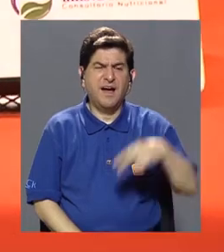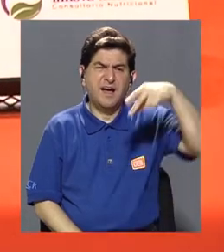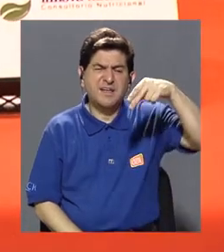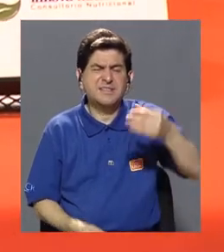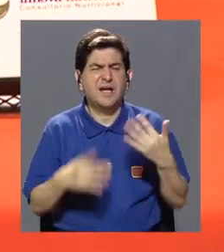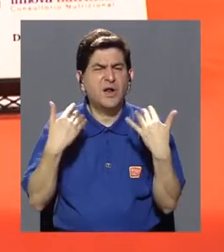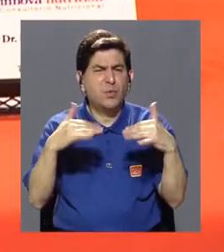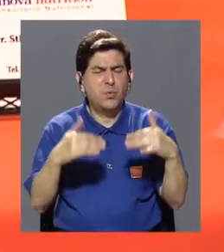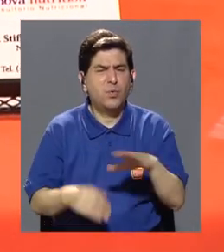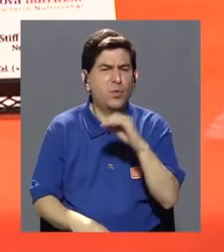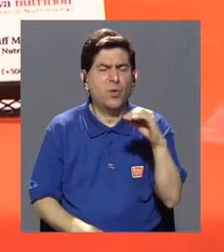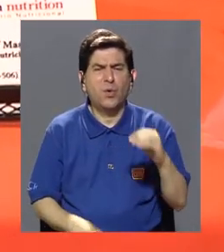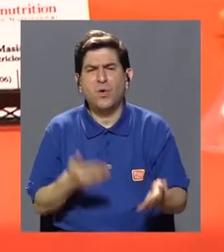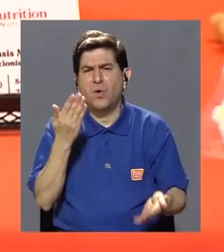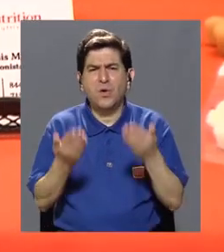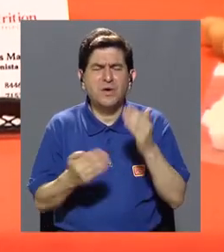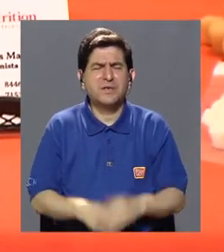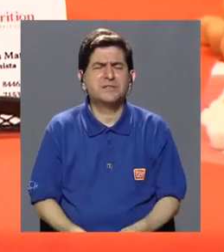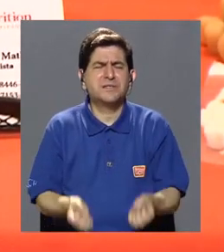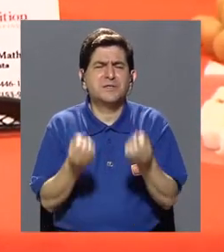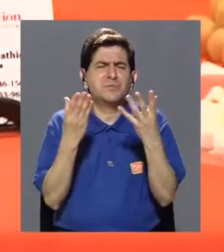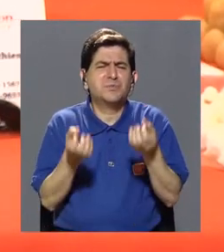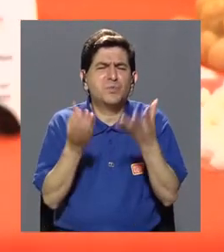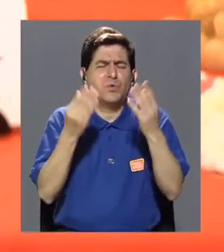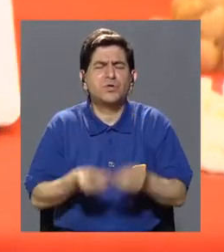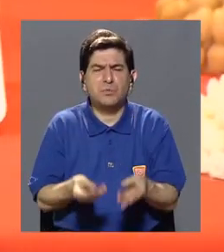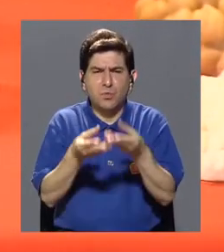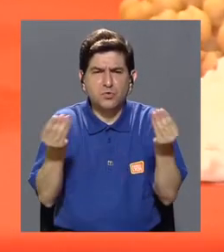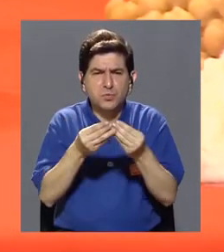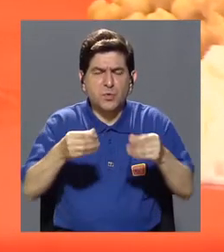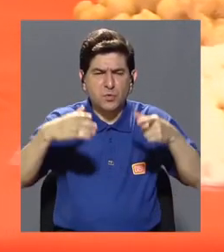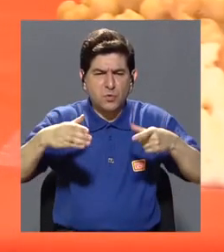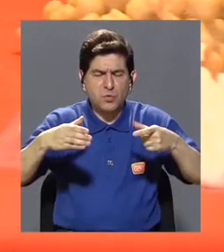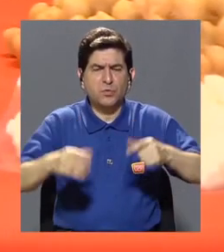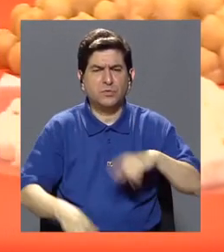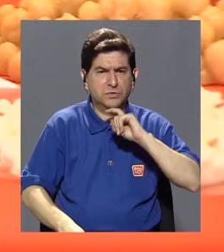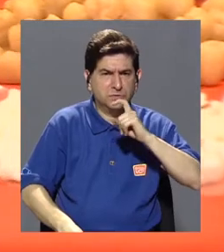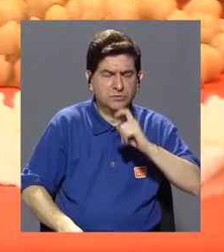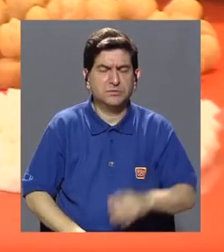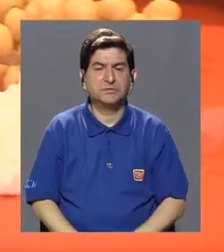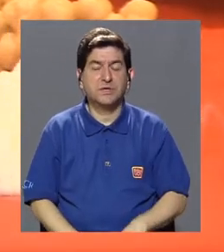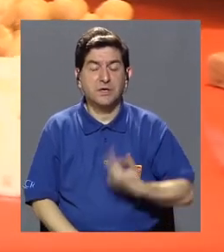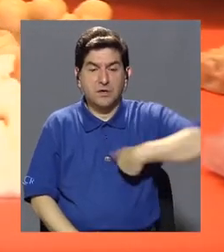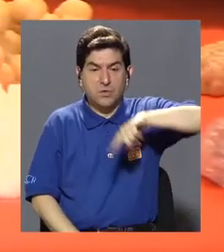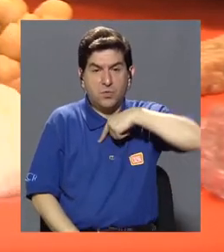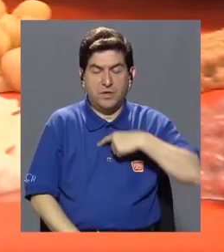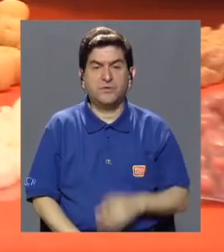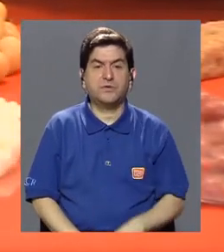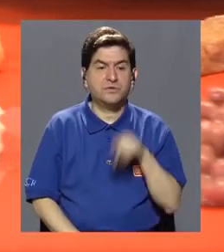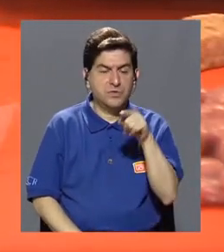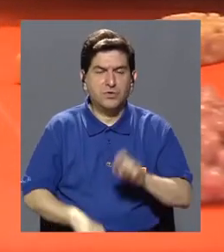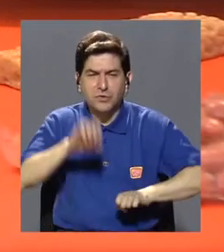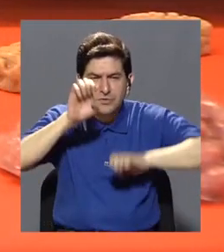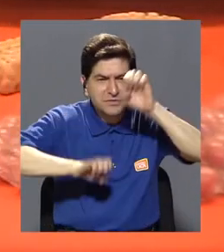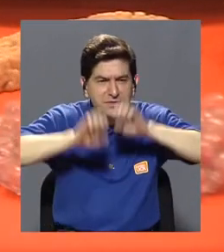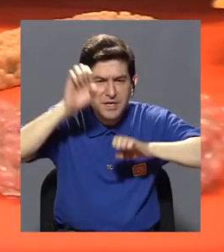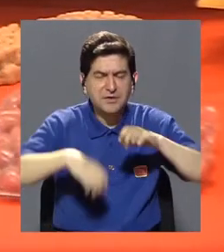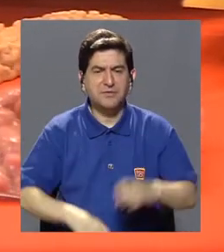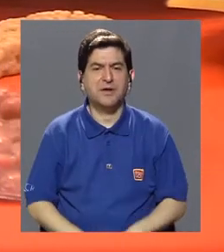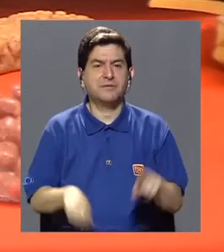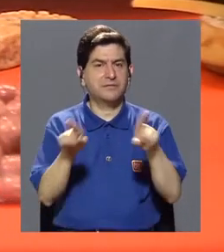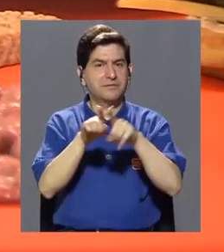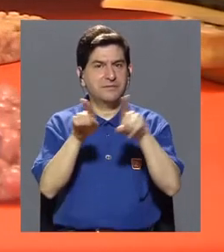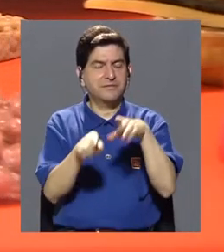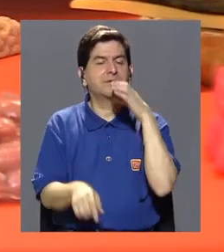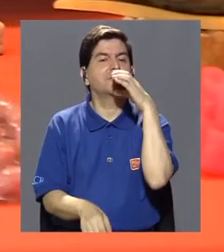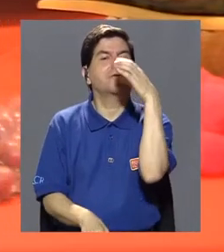de sal, mucho consumo de sodio, excesivo, productos enlatados. Y esto hacemos una conciencia y mientras estamos haciendo la valoración inmediata,